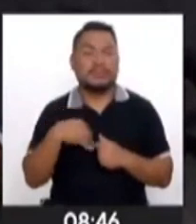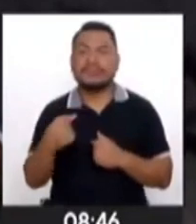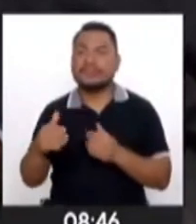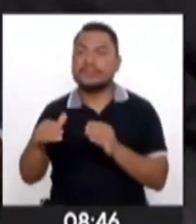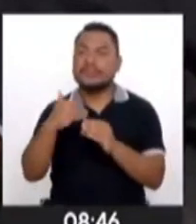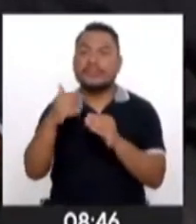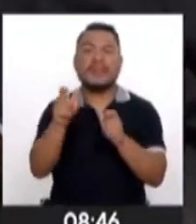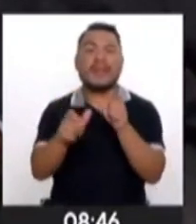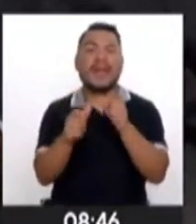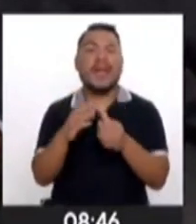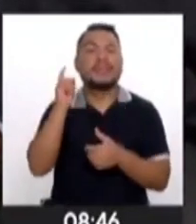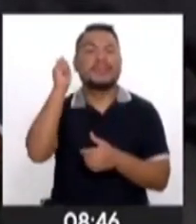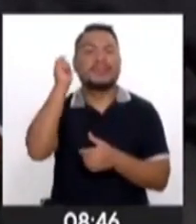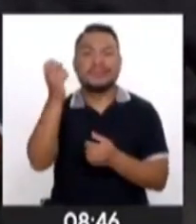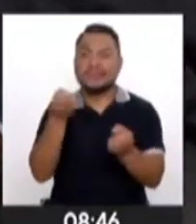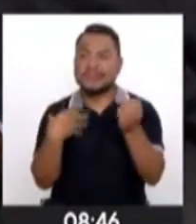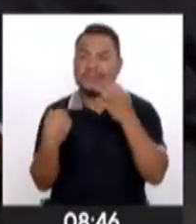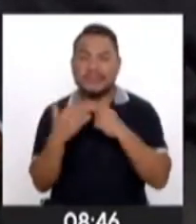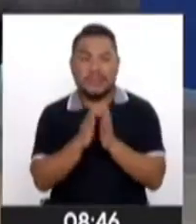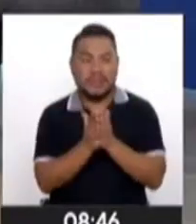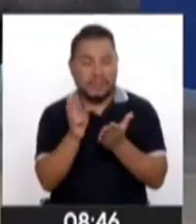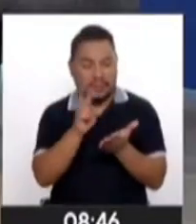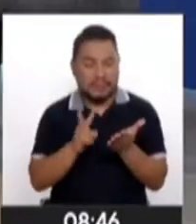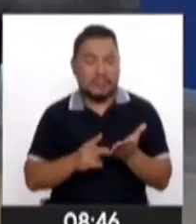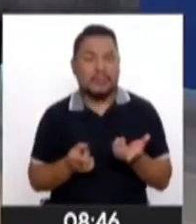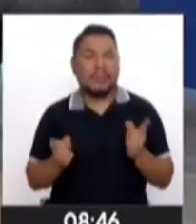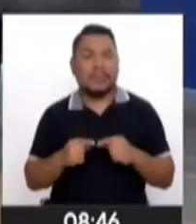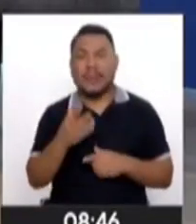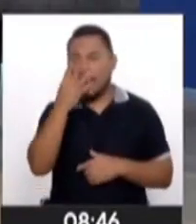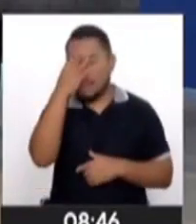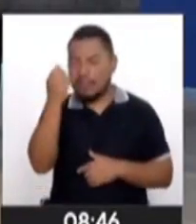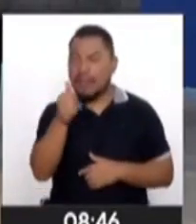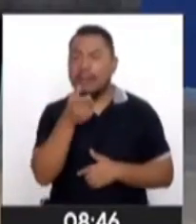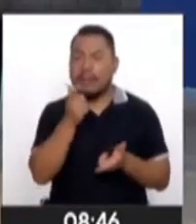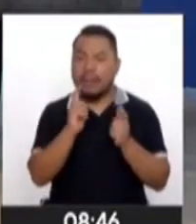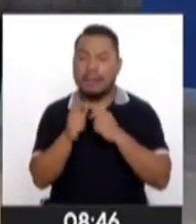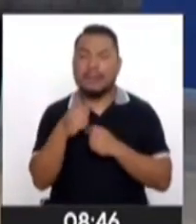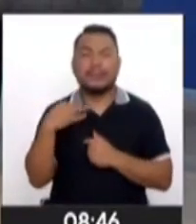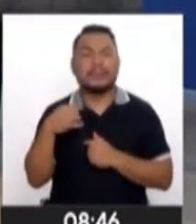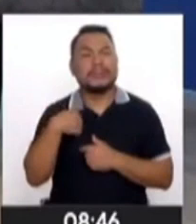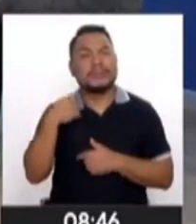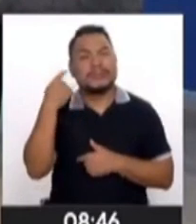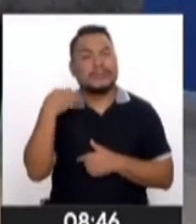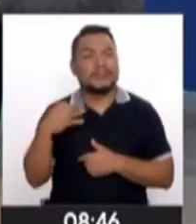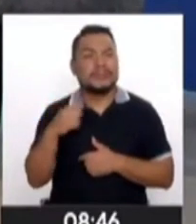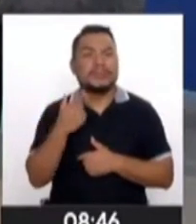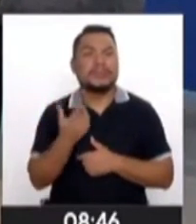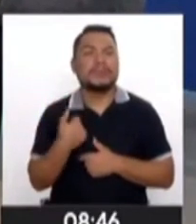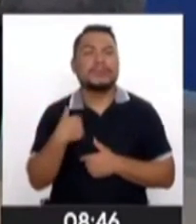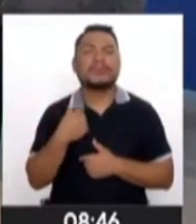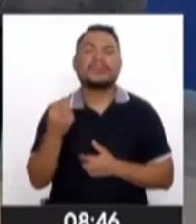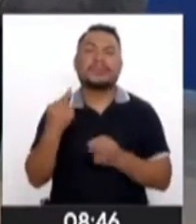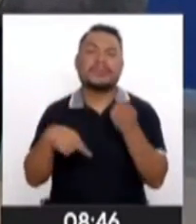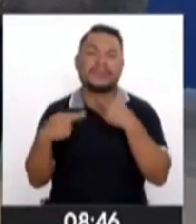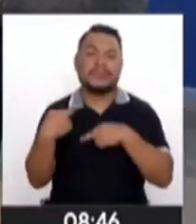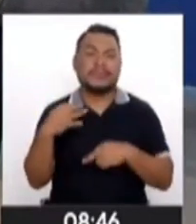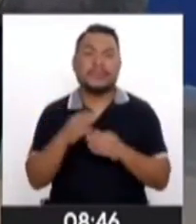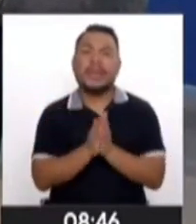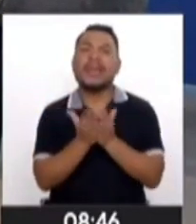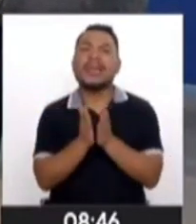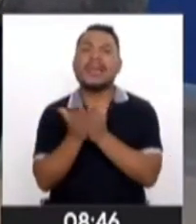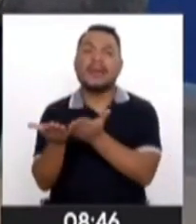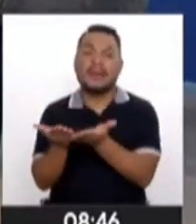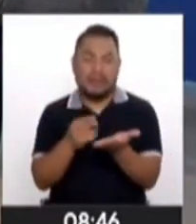testimonios de los compañeros que me dicen cada vez que tenía la obsesión por las bebidas, yo regresaba a este libro.